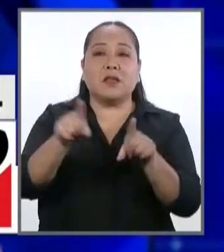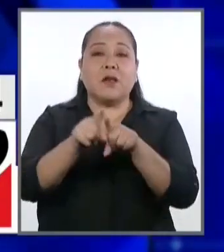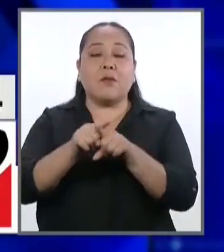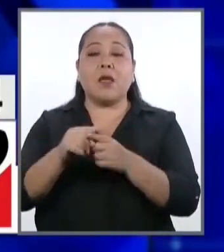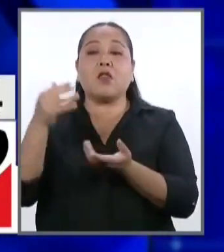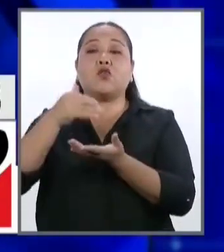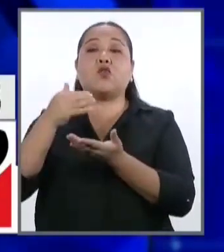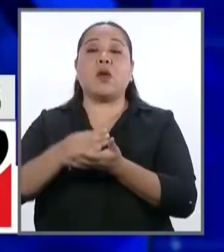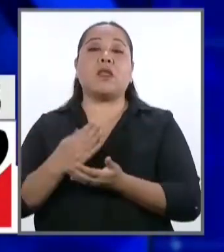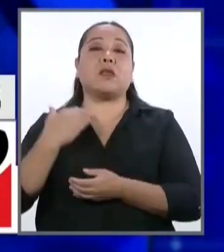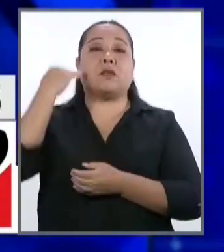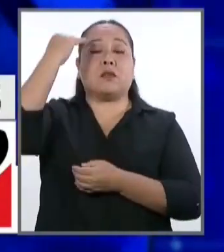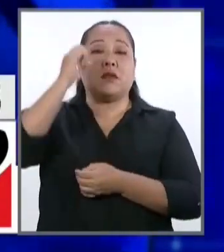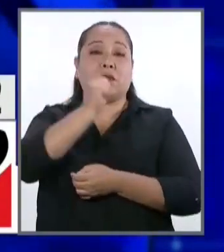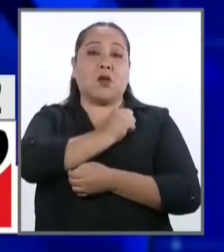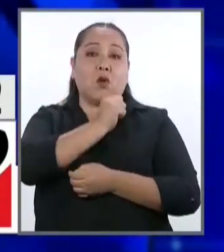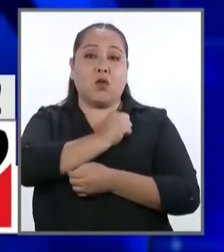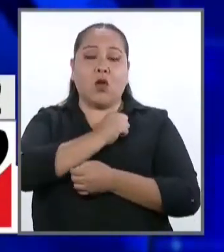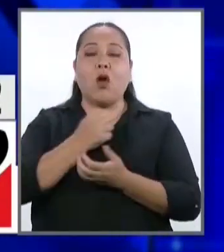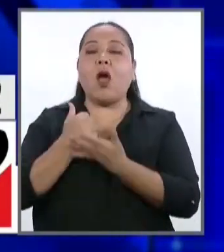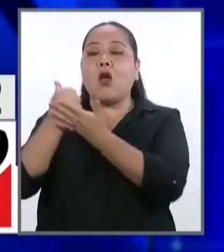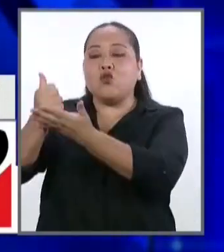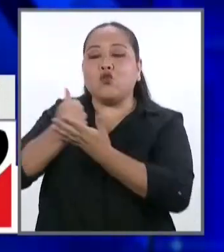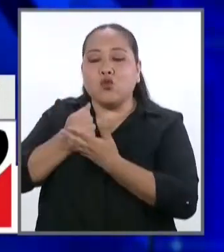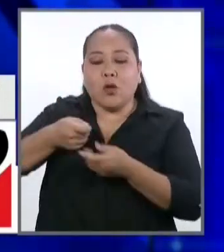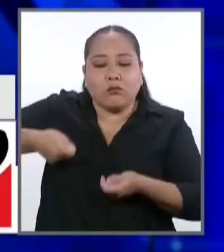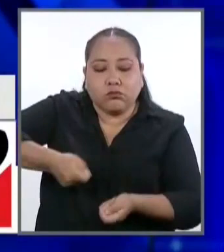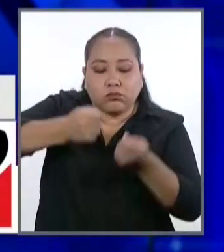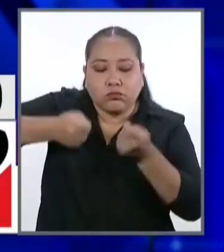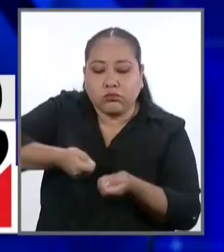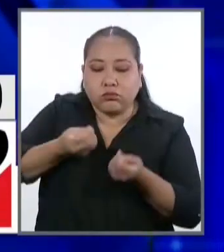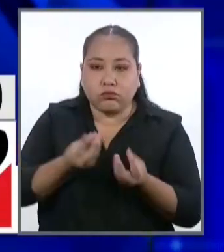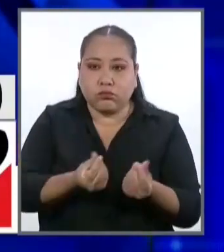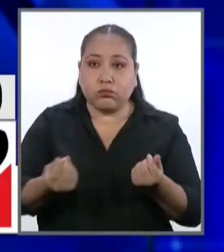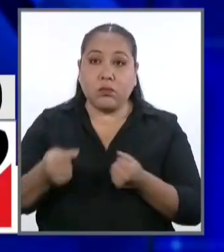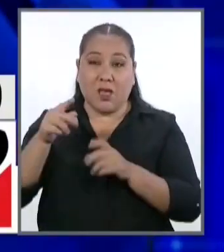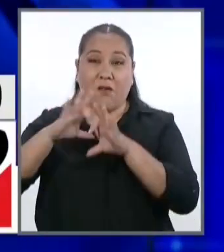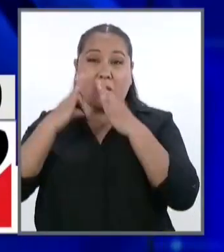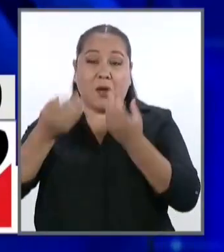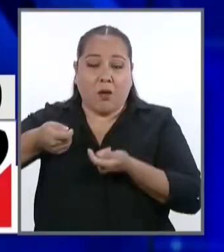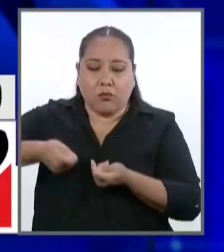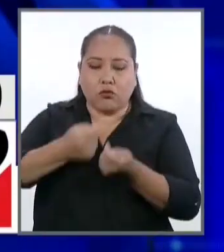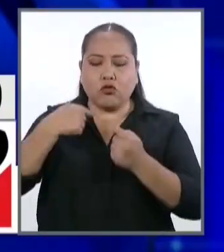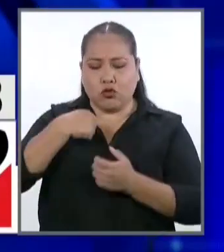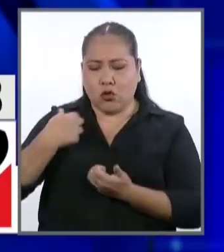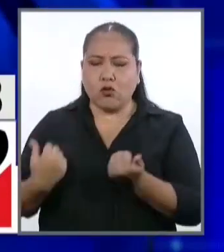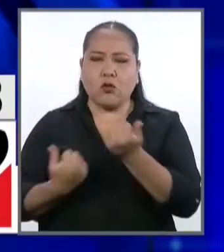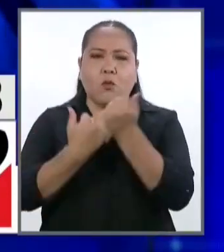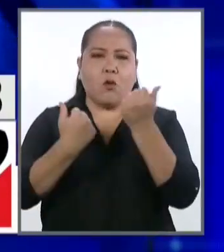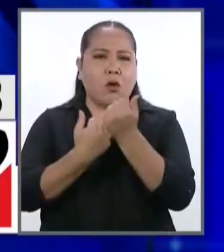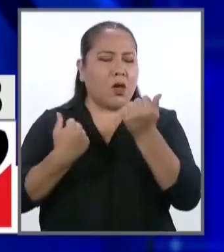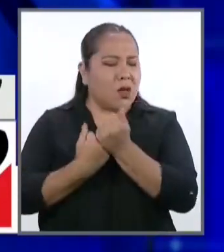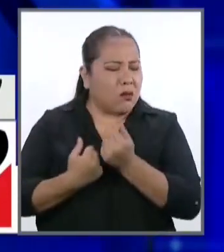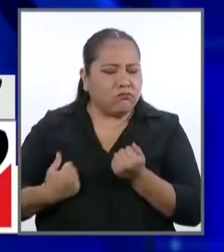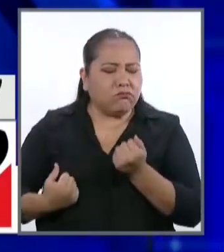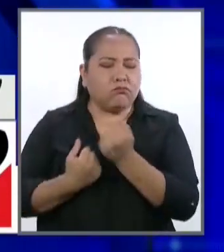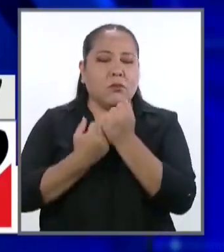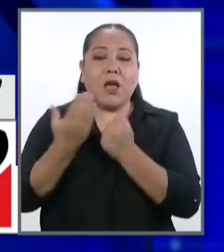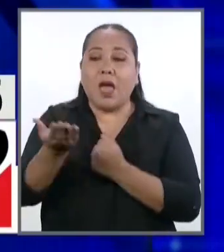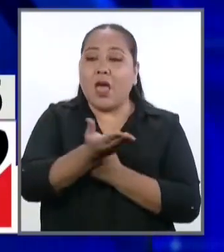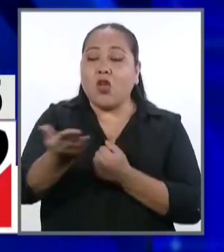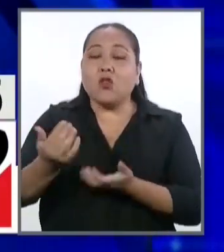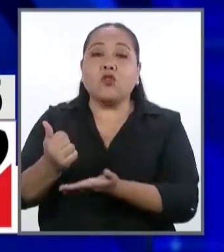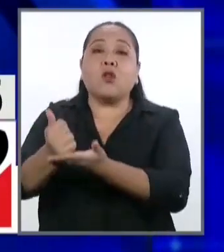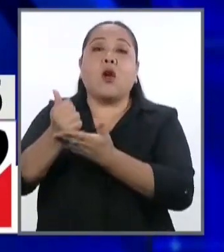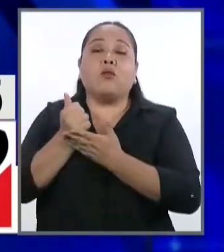secundaria, con la ayuda de la agricultura, de los agricultores que hacen agricultura familiar, que yo los apoyaré intensamente, porque ellos nos han